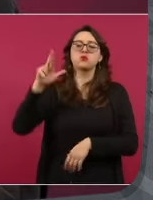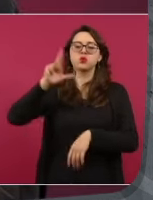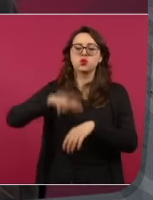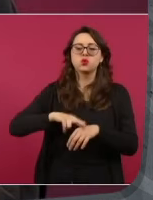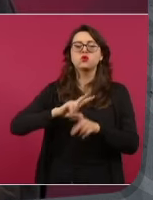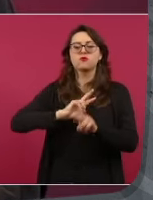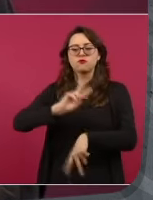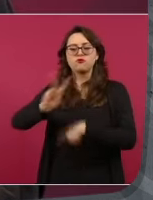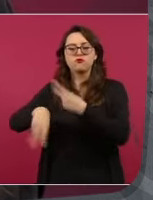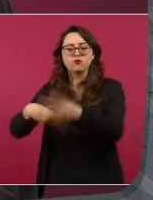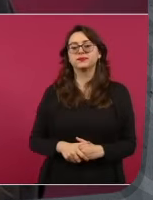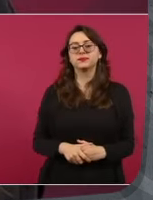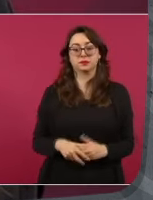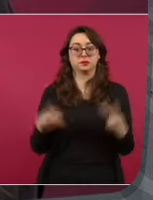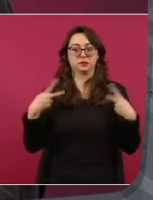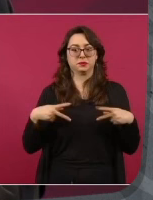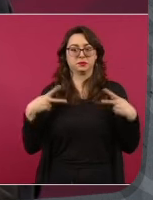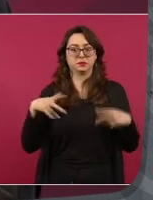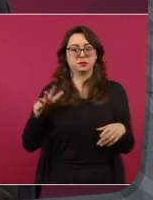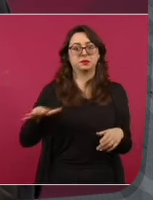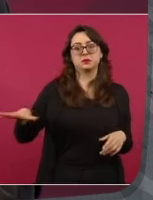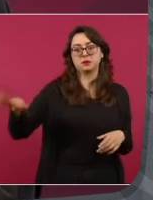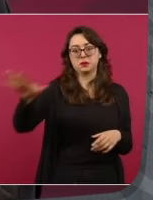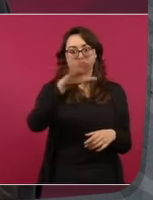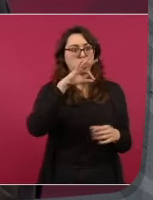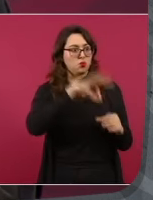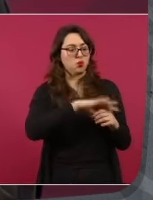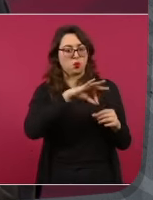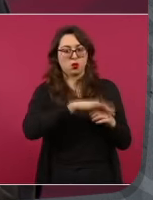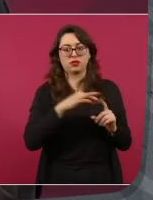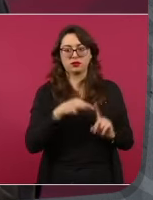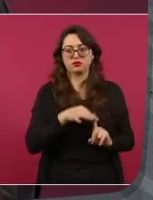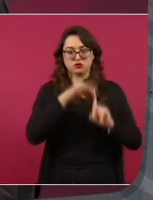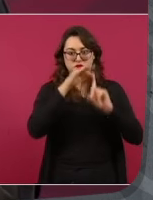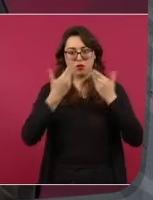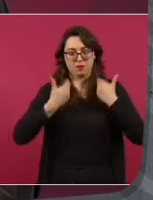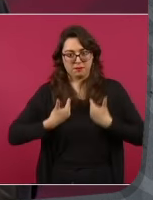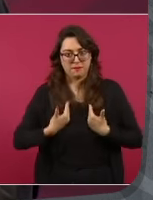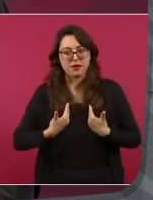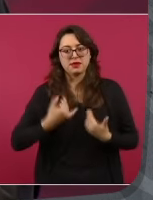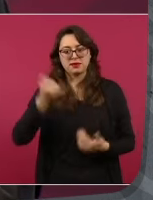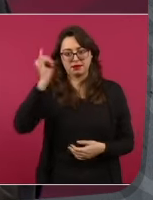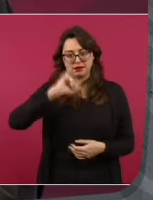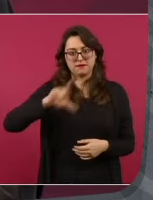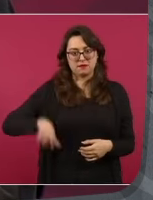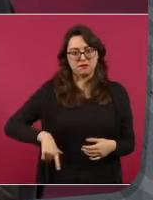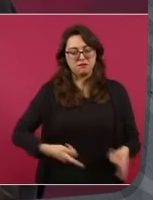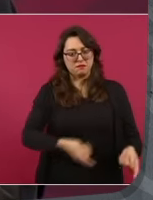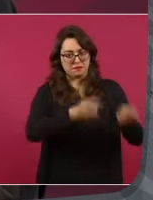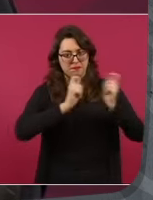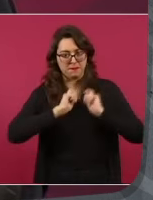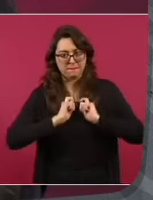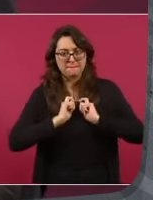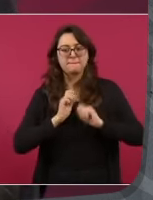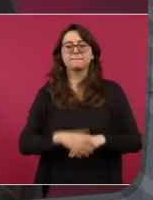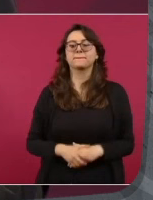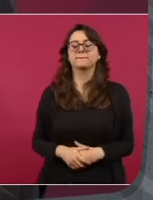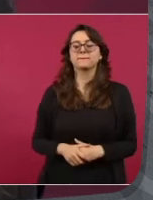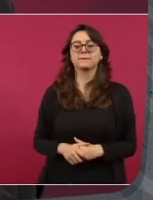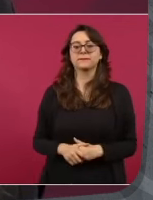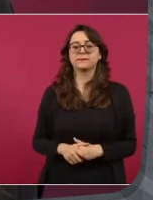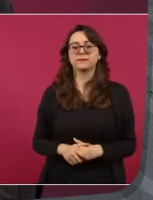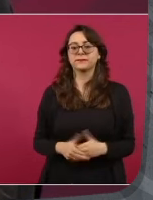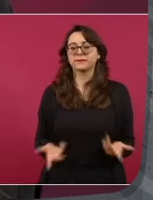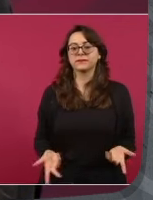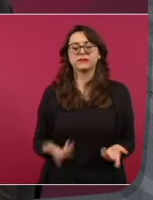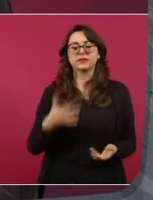democráticamente por el voto de los ciudadanos, que llego a declarar, porque todavía no soy